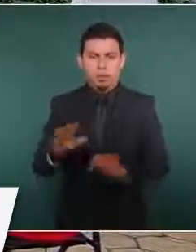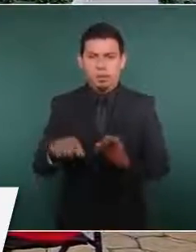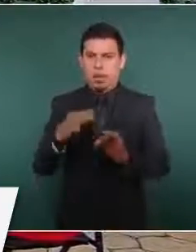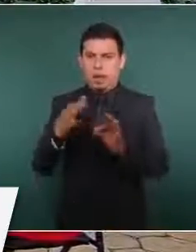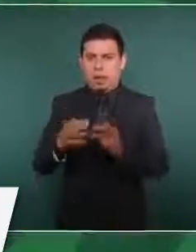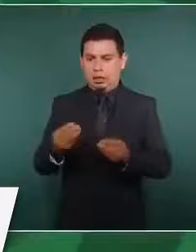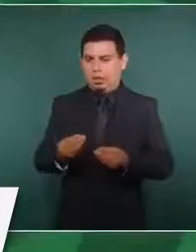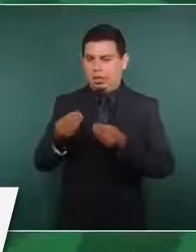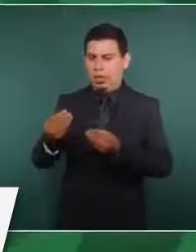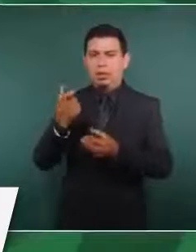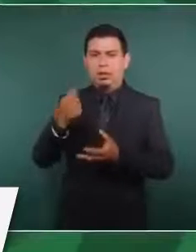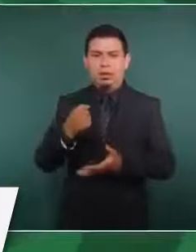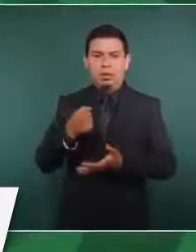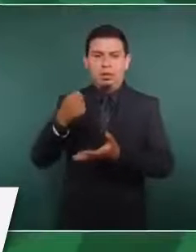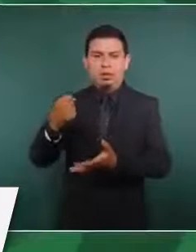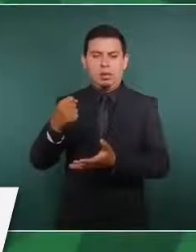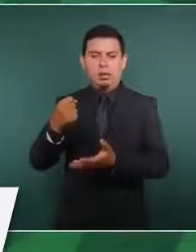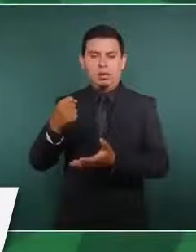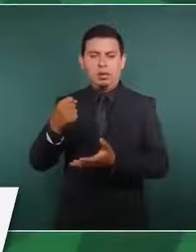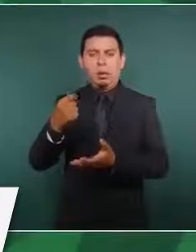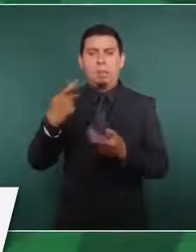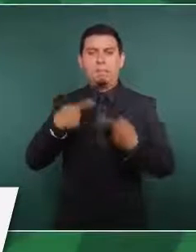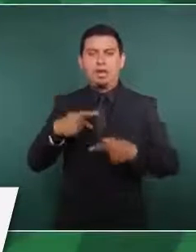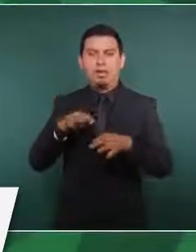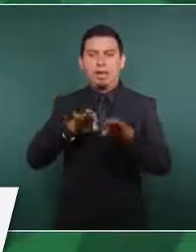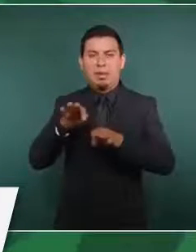entregar apoyo a pescadores,